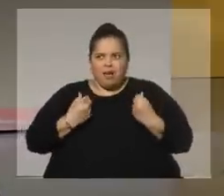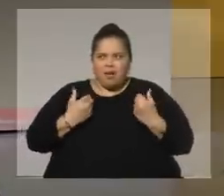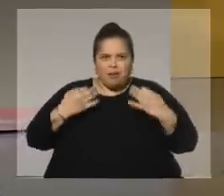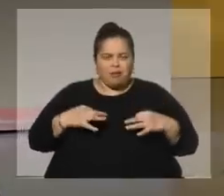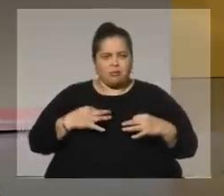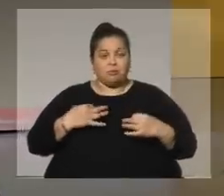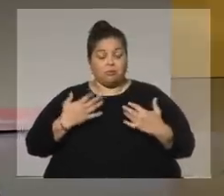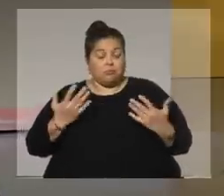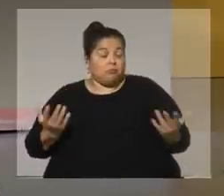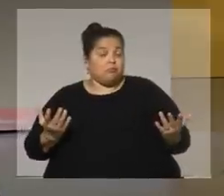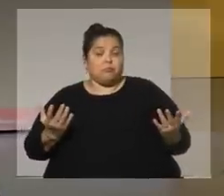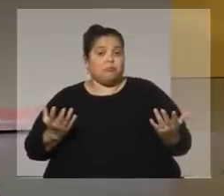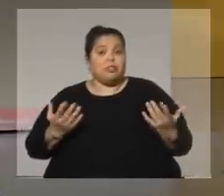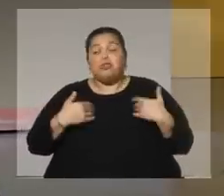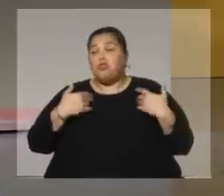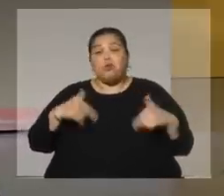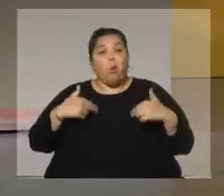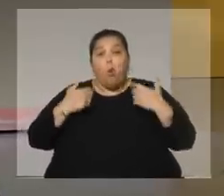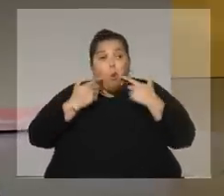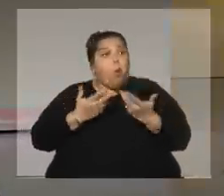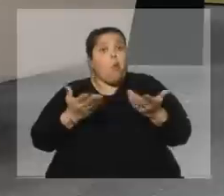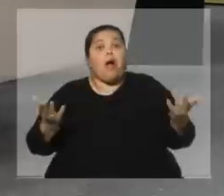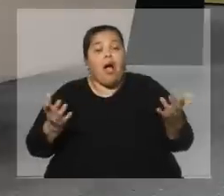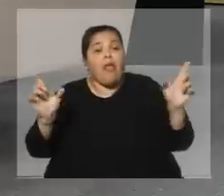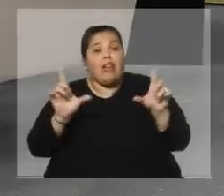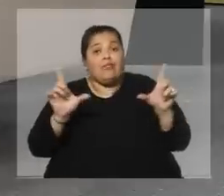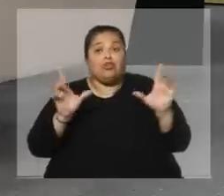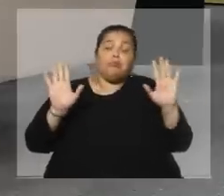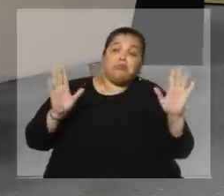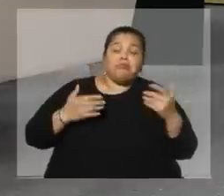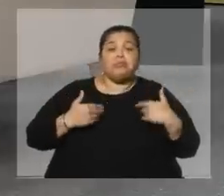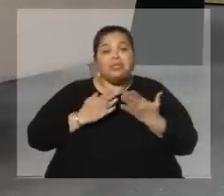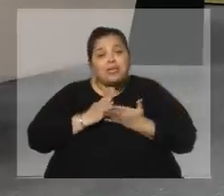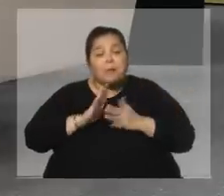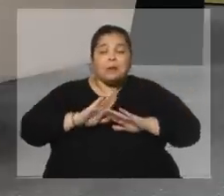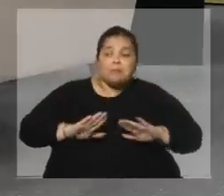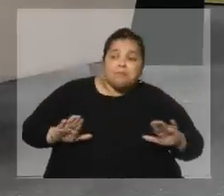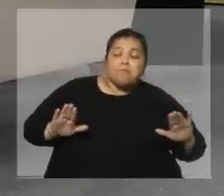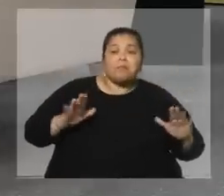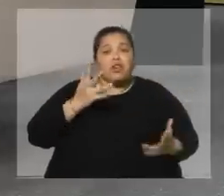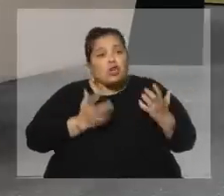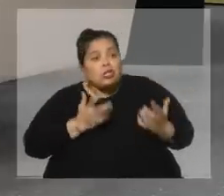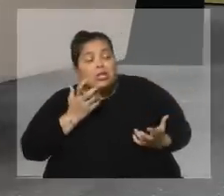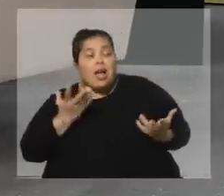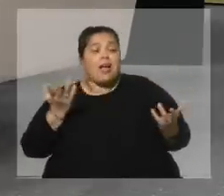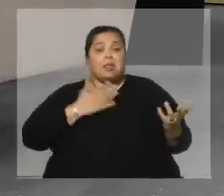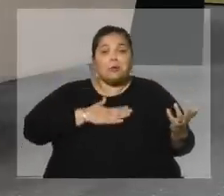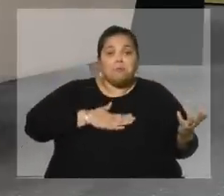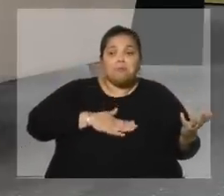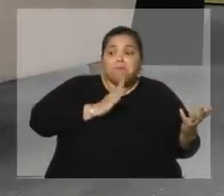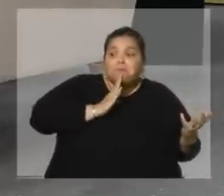Y bueno, nunca lo había manifestado en televisión porque siempre había hecho otras cosas. decir, había estado cocinando,